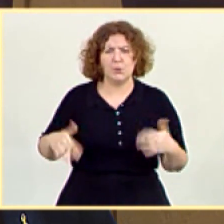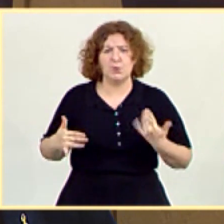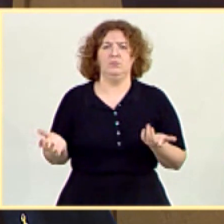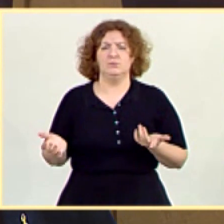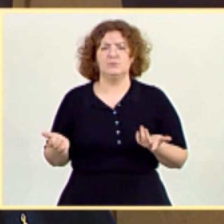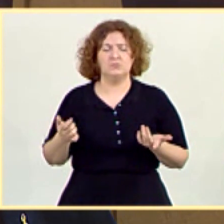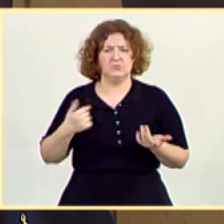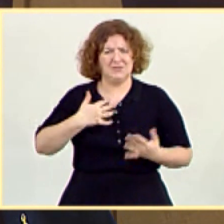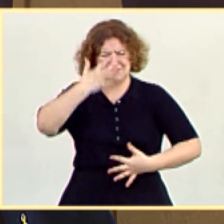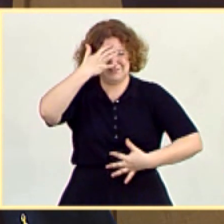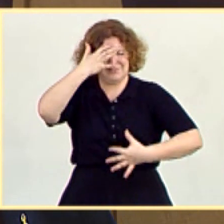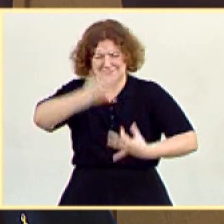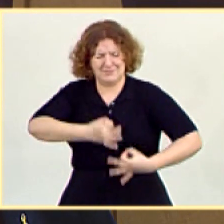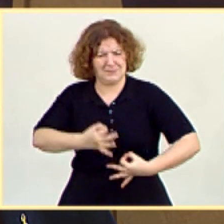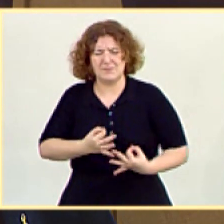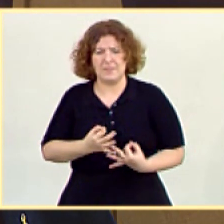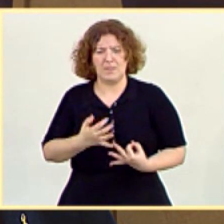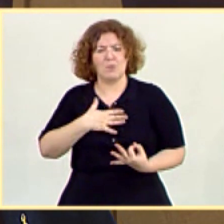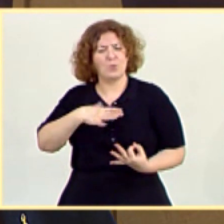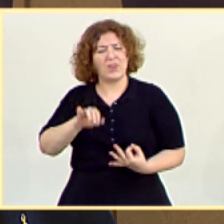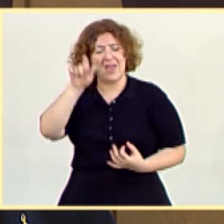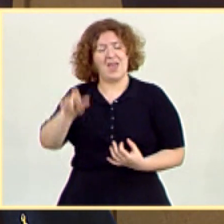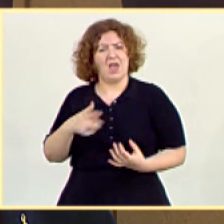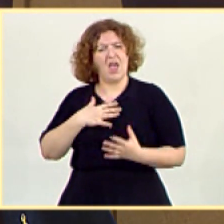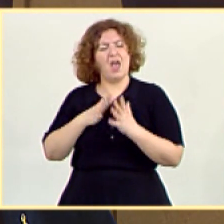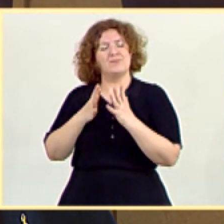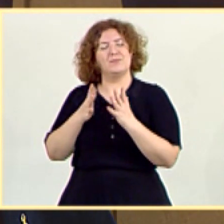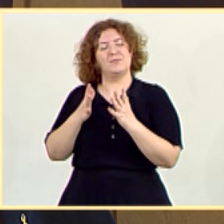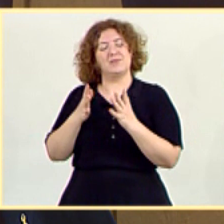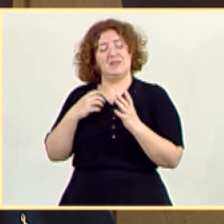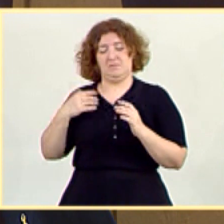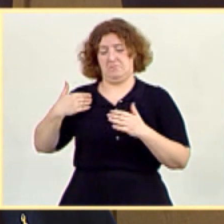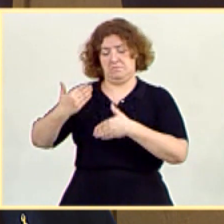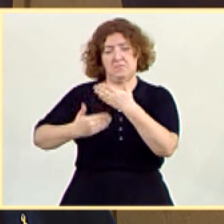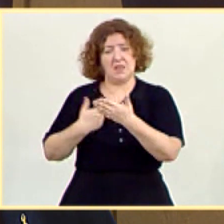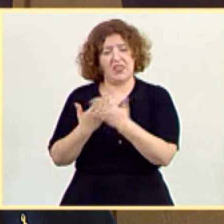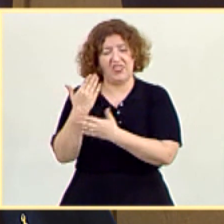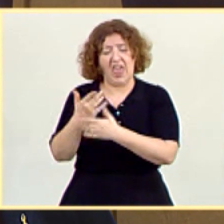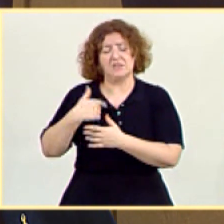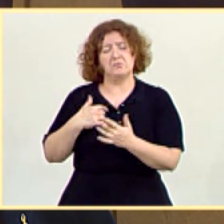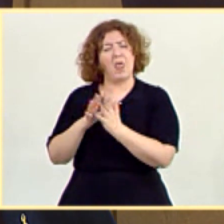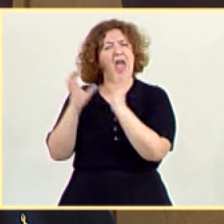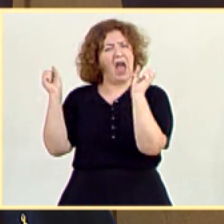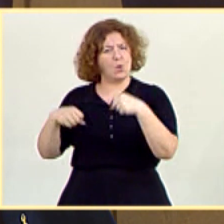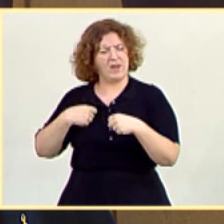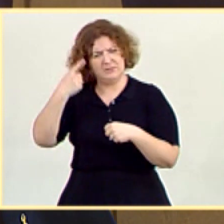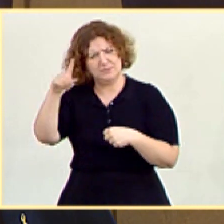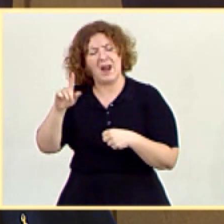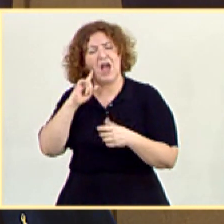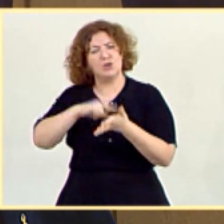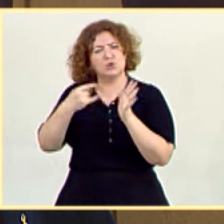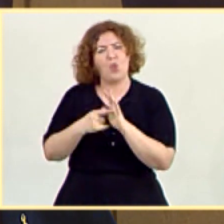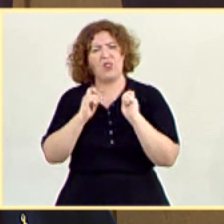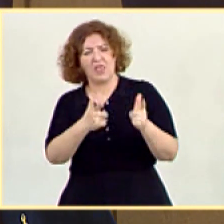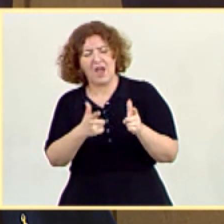convencidos que con usted vamos a poder llegar a un acuerdo a lo largo de los próximos días y semanas y así poder dar respuesta